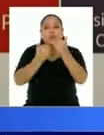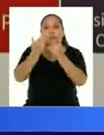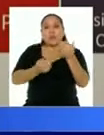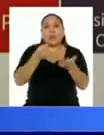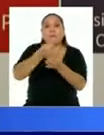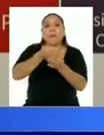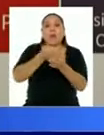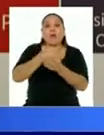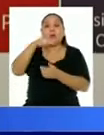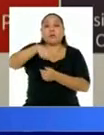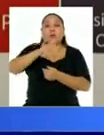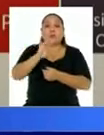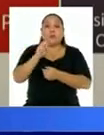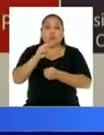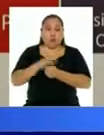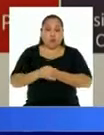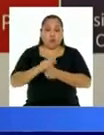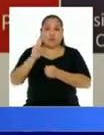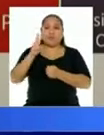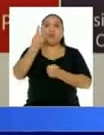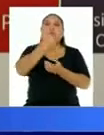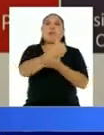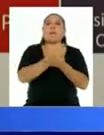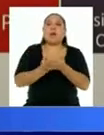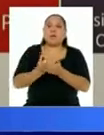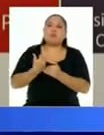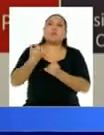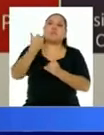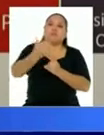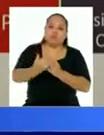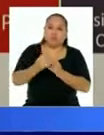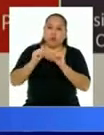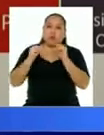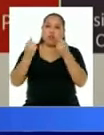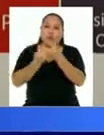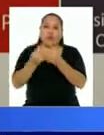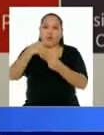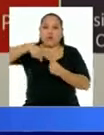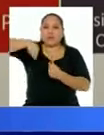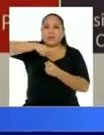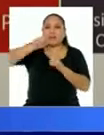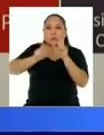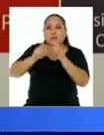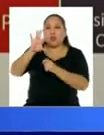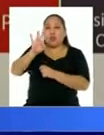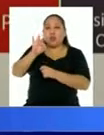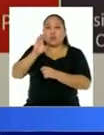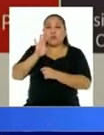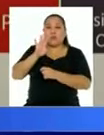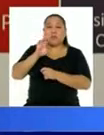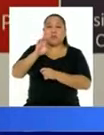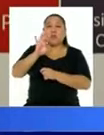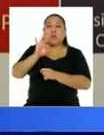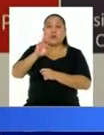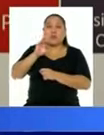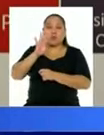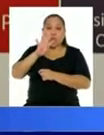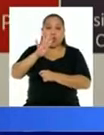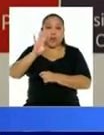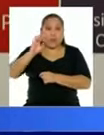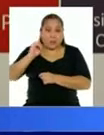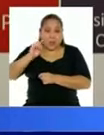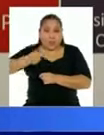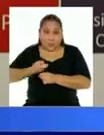pago de este bono en lo que respecta a su segunda etapa en la que se encuentran comprendidas 940.000 hogares en